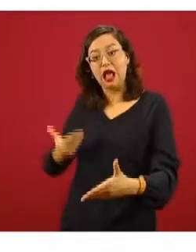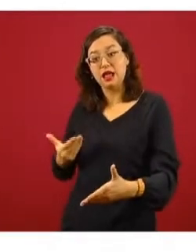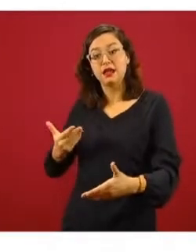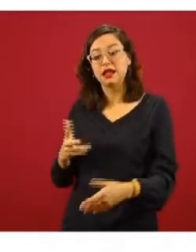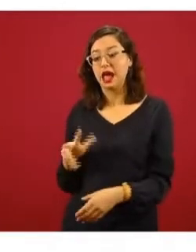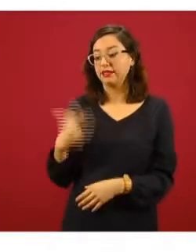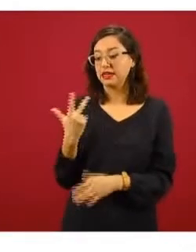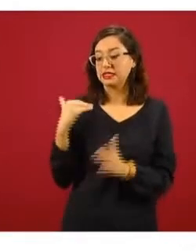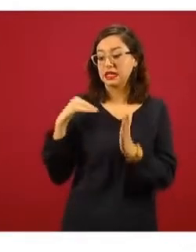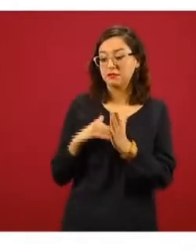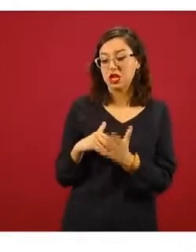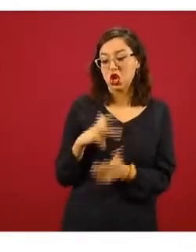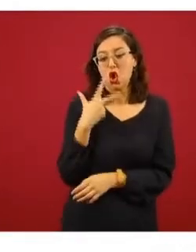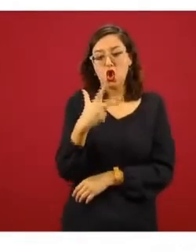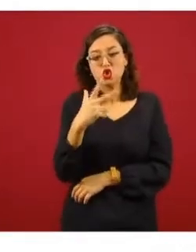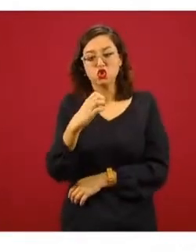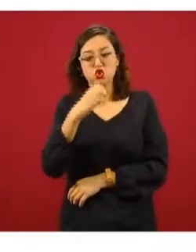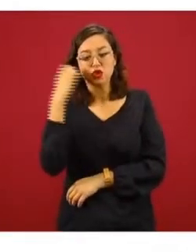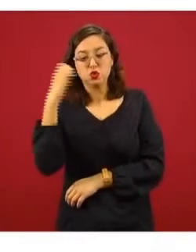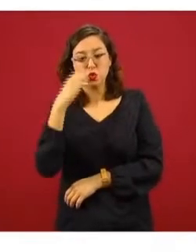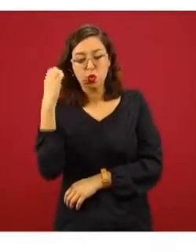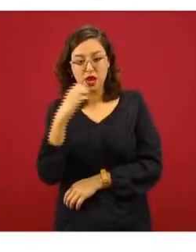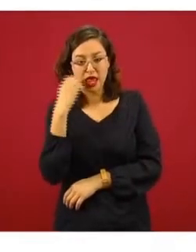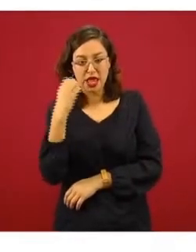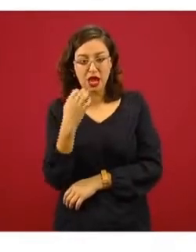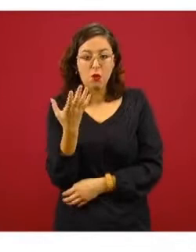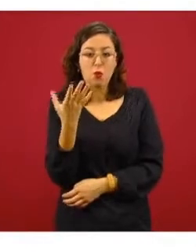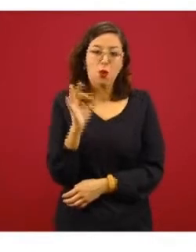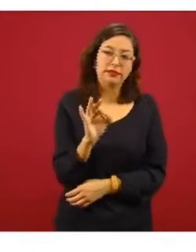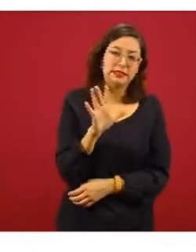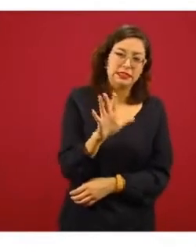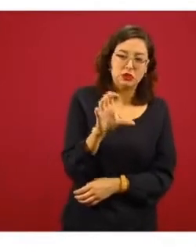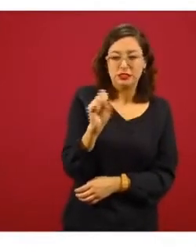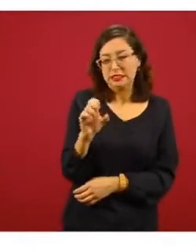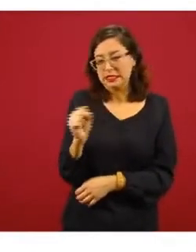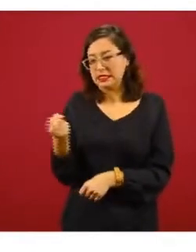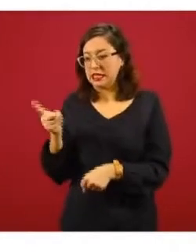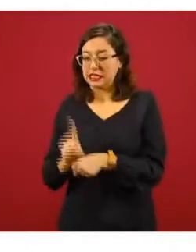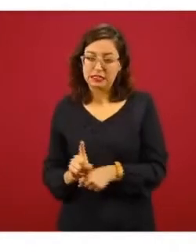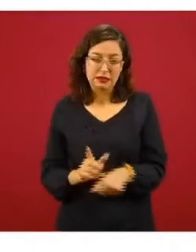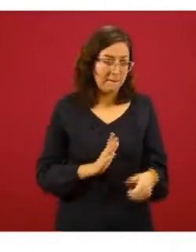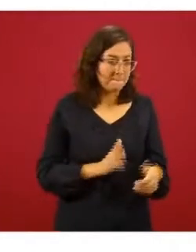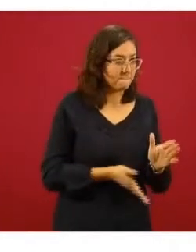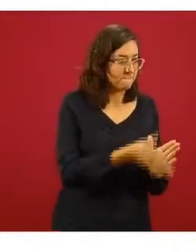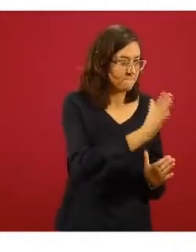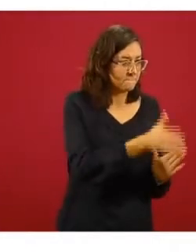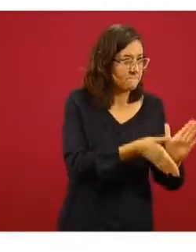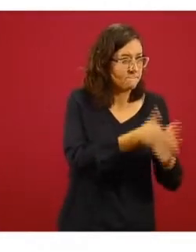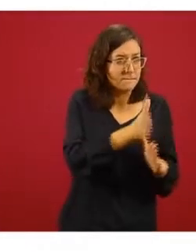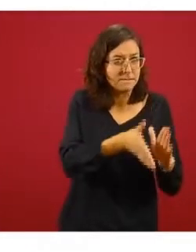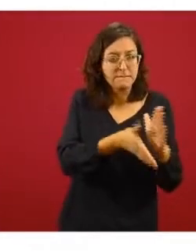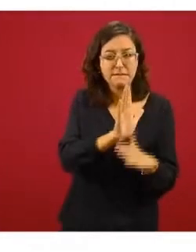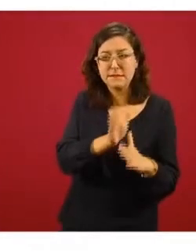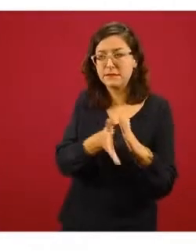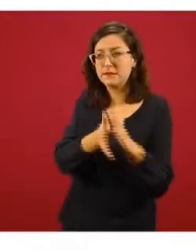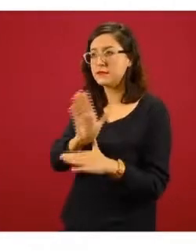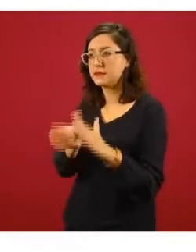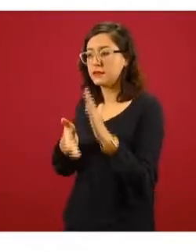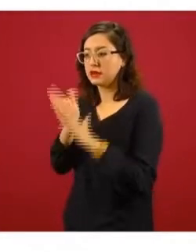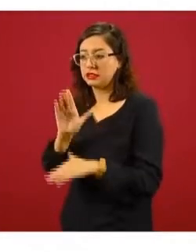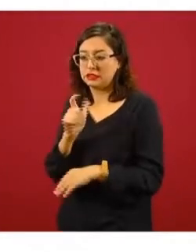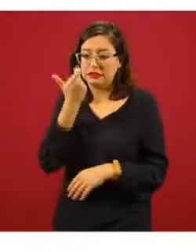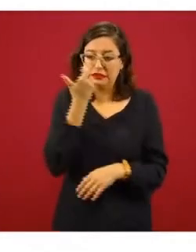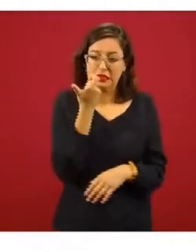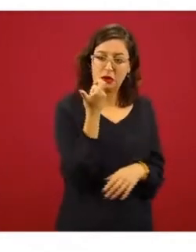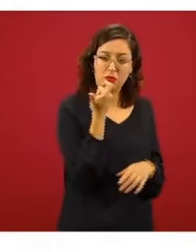mil ocho escuelas durante 45, 60 días aproximadamente que duraba nuestro operativo